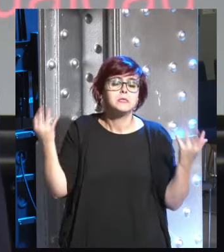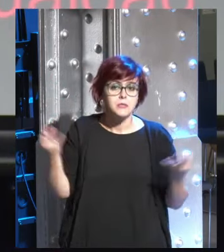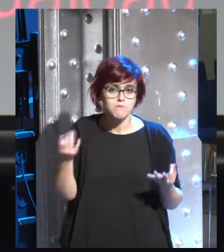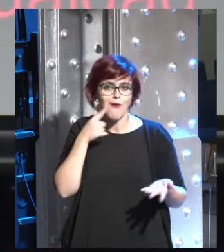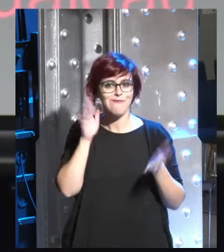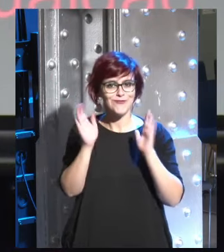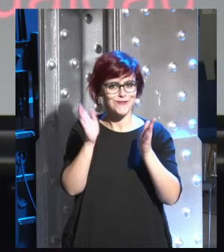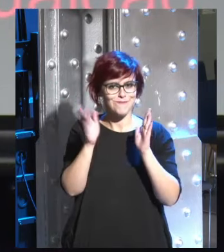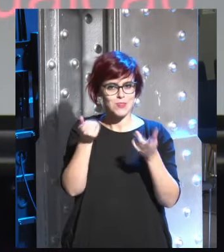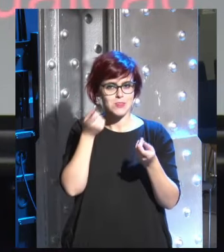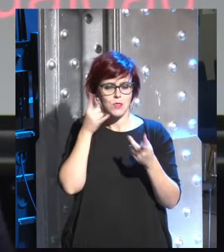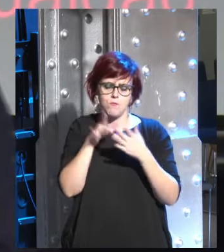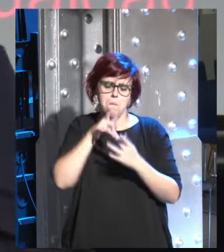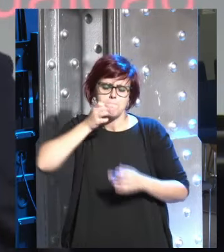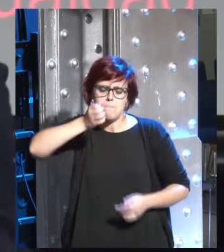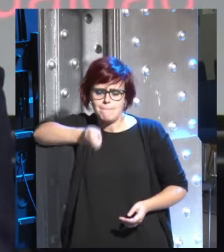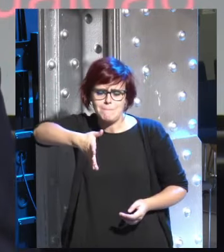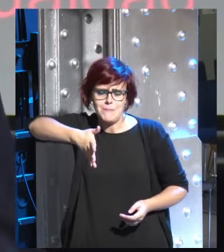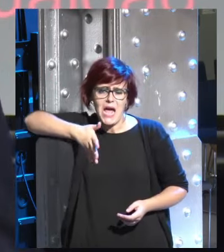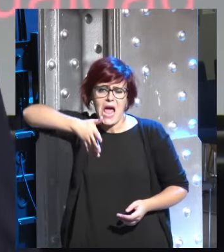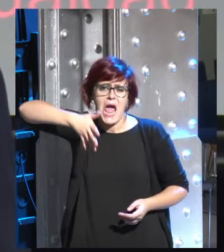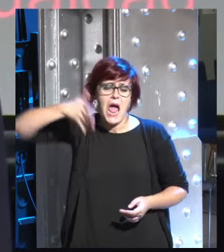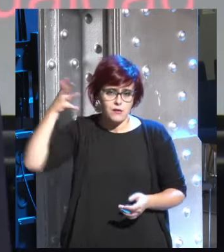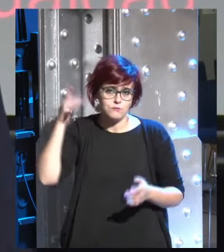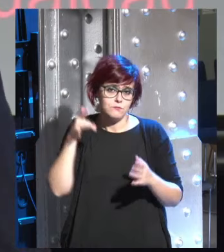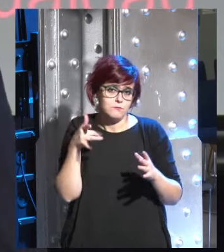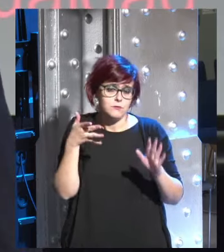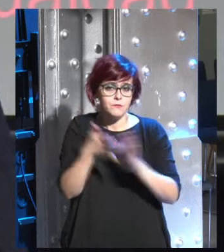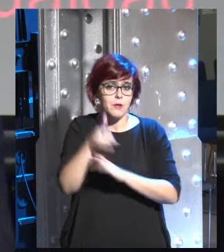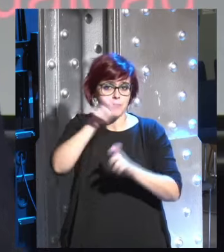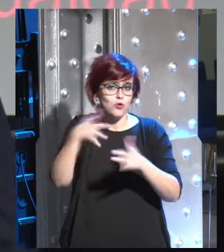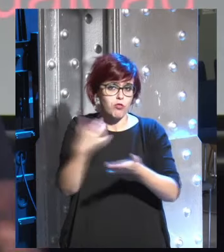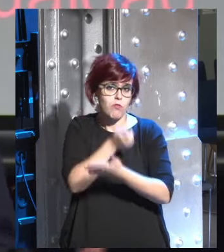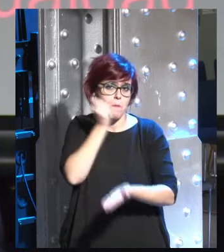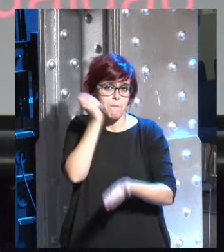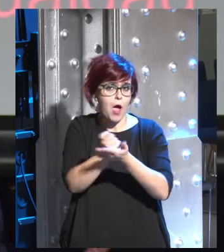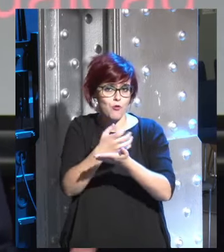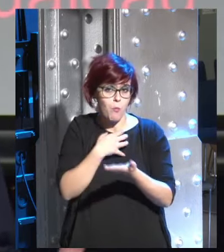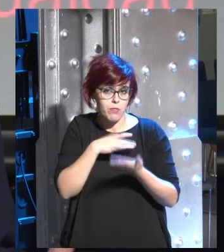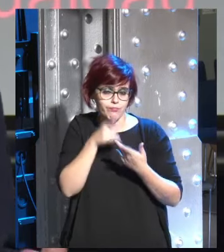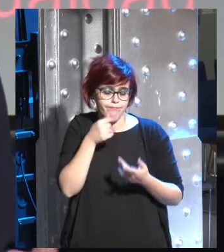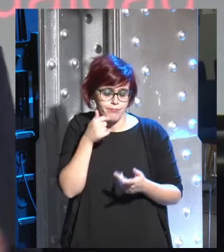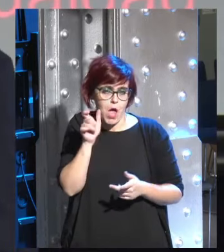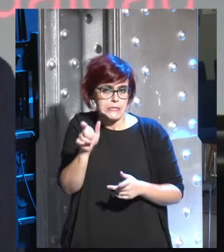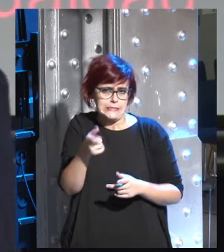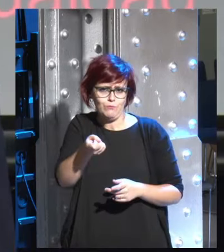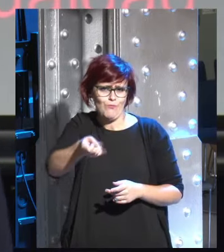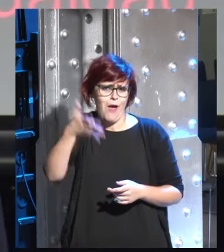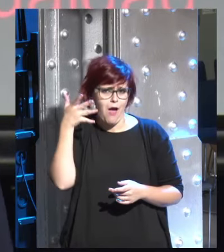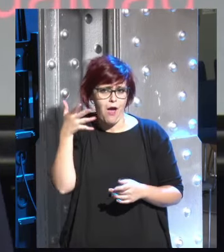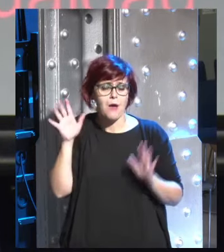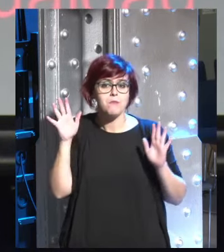tratamientos que serán muy caros que al principio no estarán a disposición de todo el mundo por su precio y